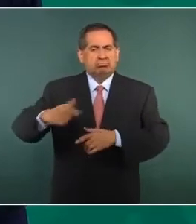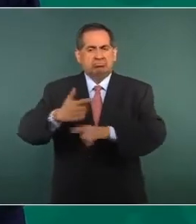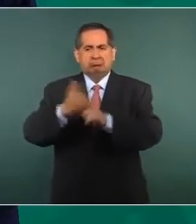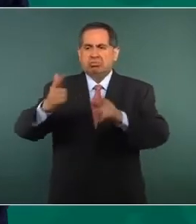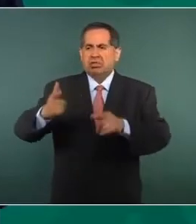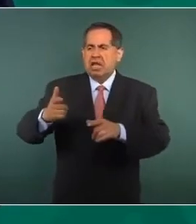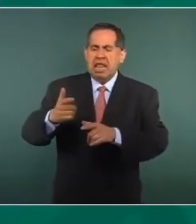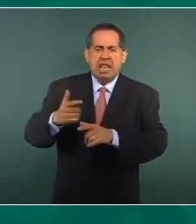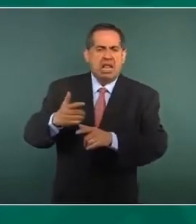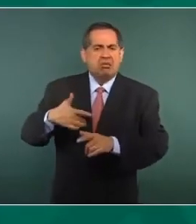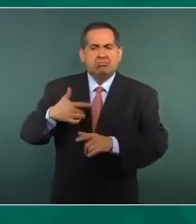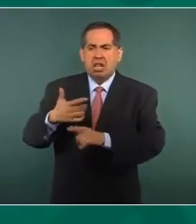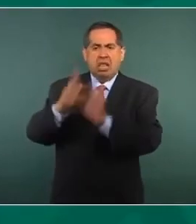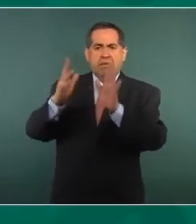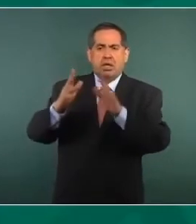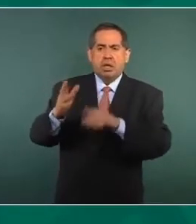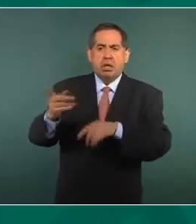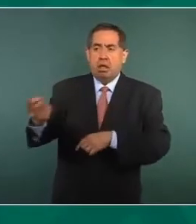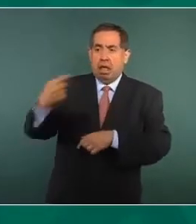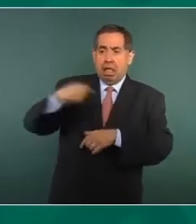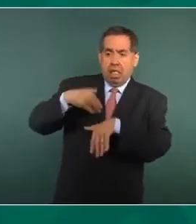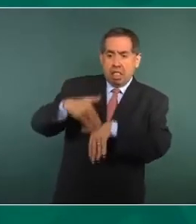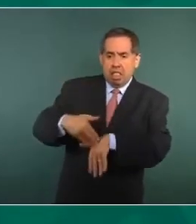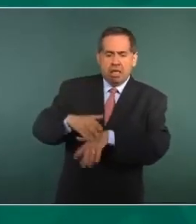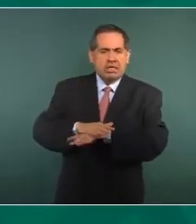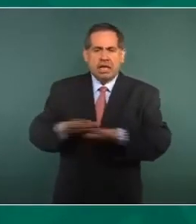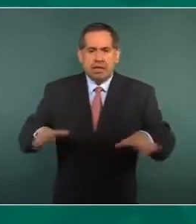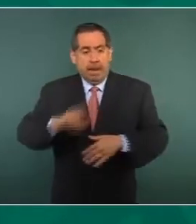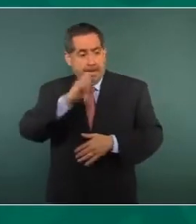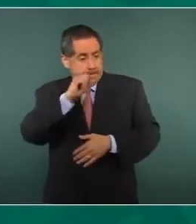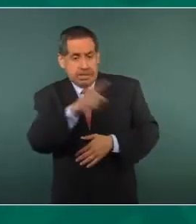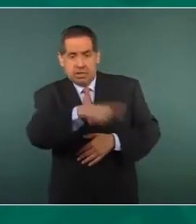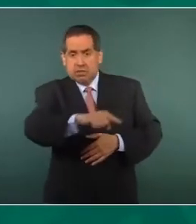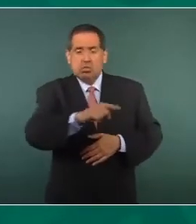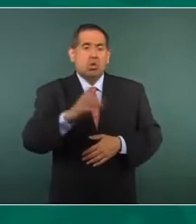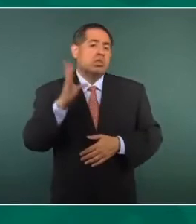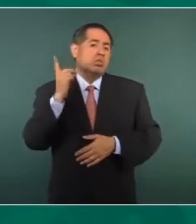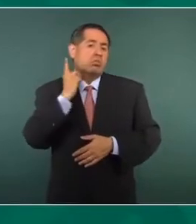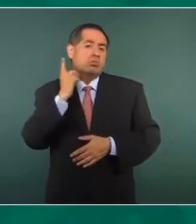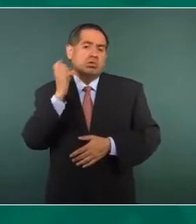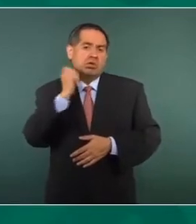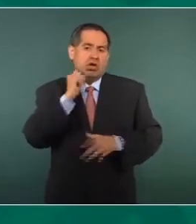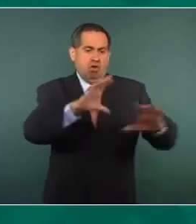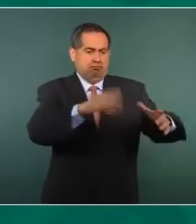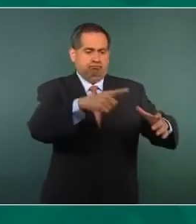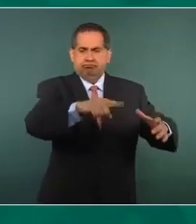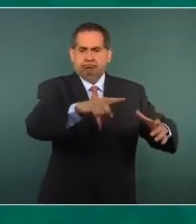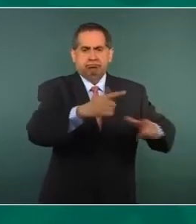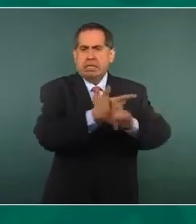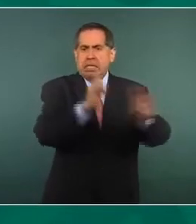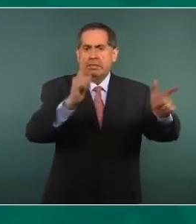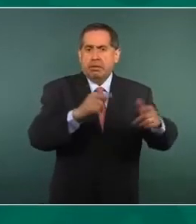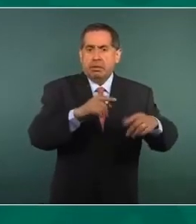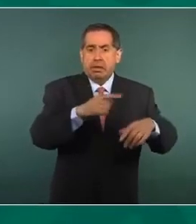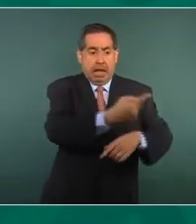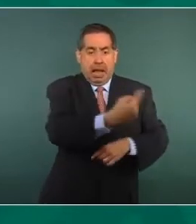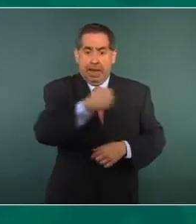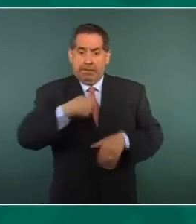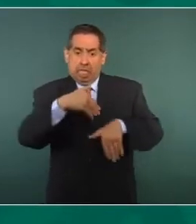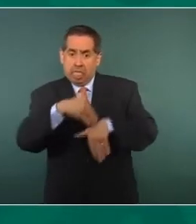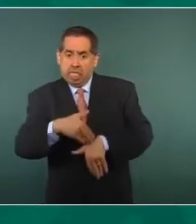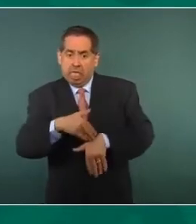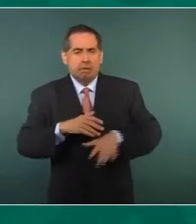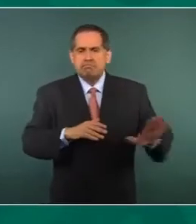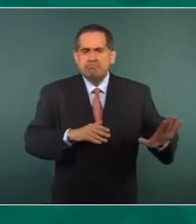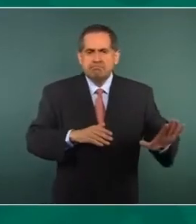sentirse libres y también los legisladores, el Poder Legislativo, la Cámara de Diputados, la Cámara de Senadores. Entonces,